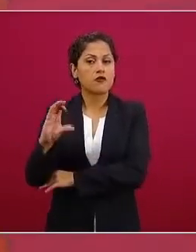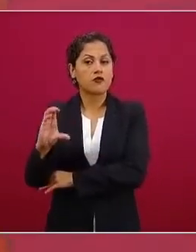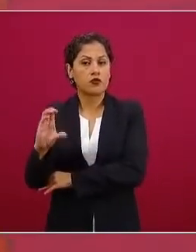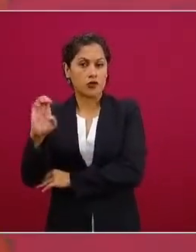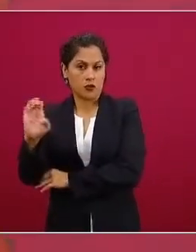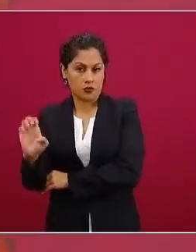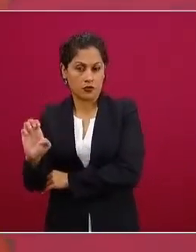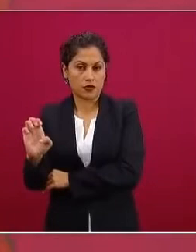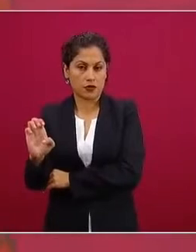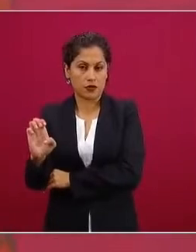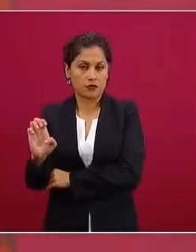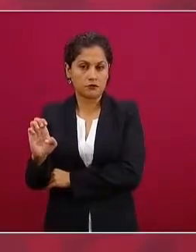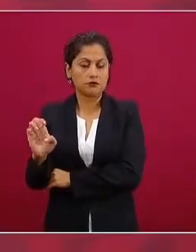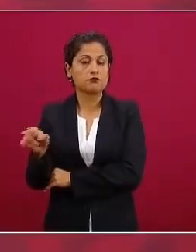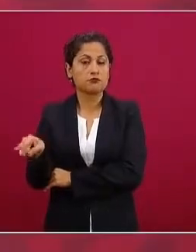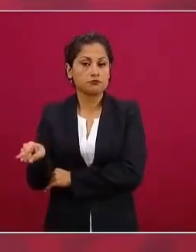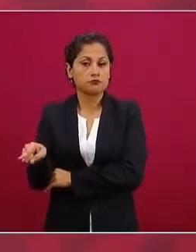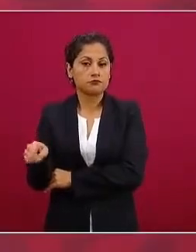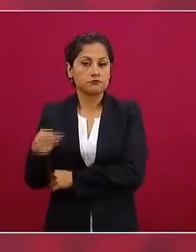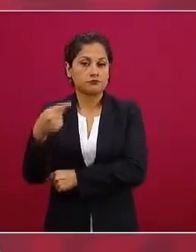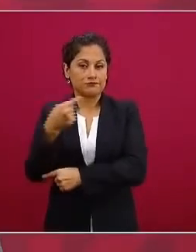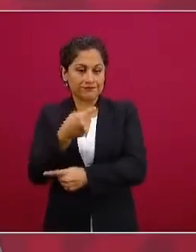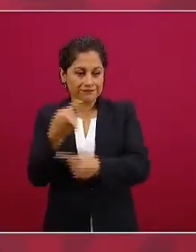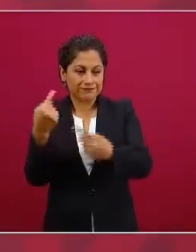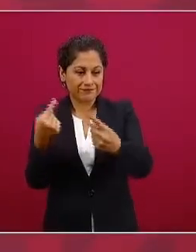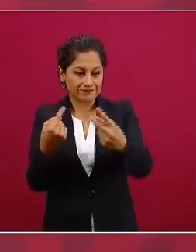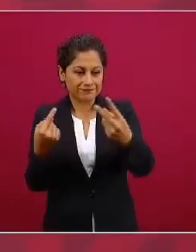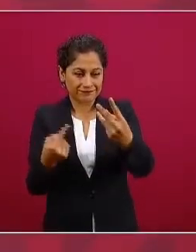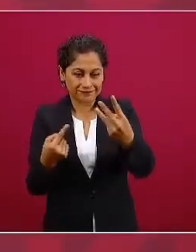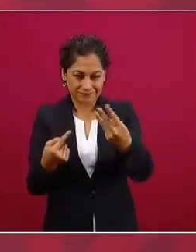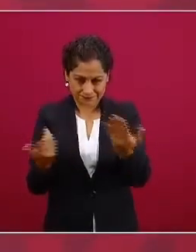entonces si se está trabajando